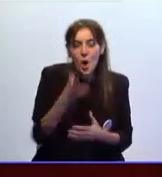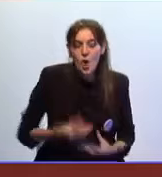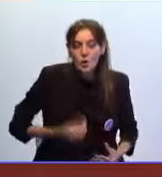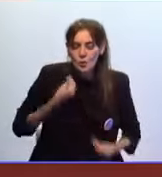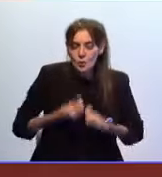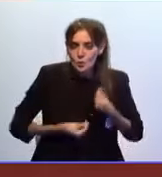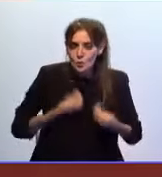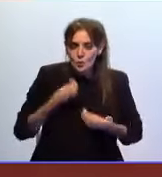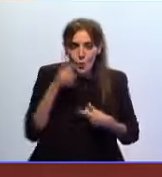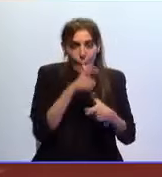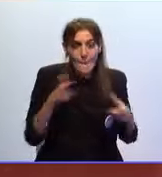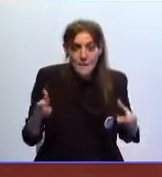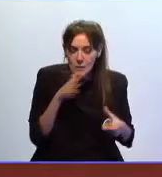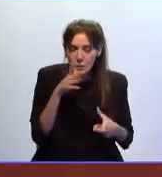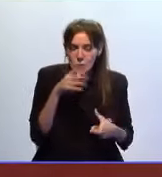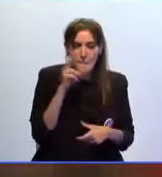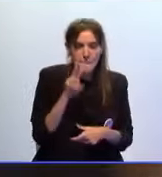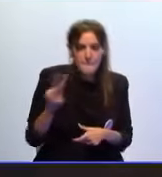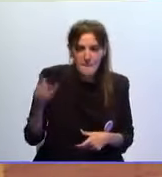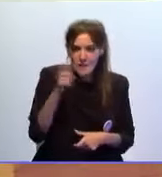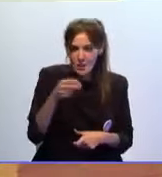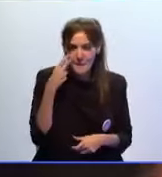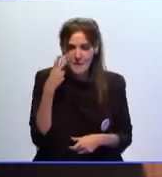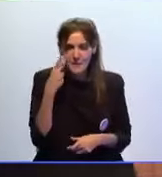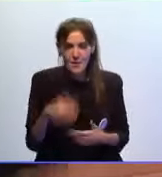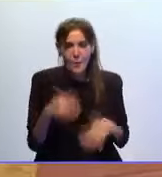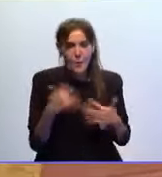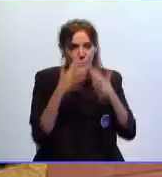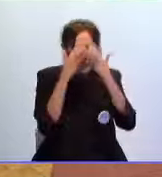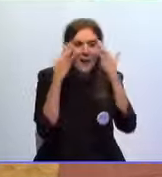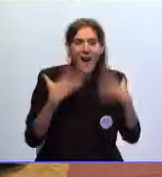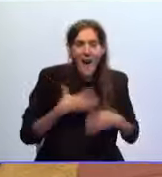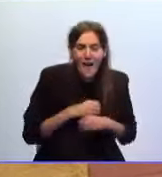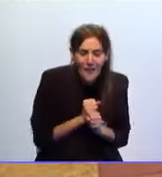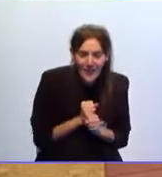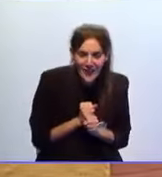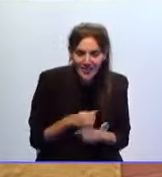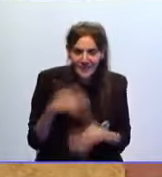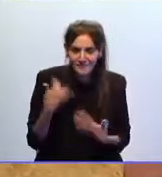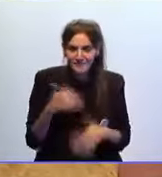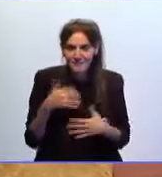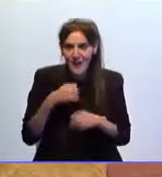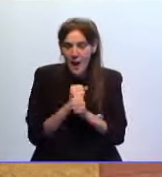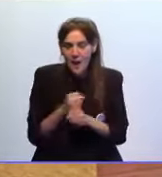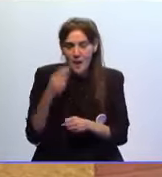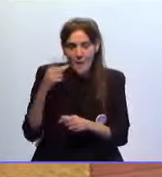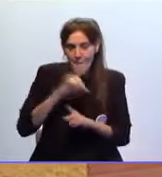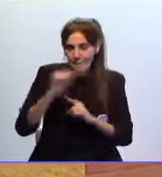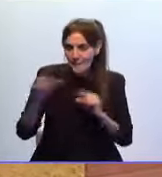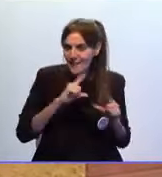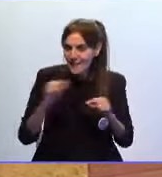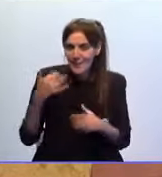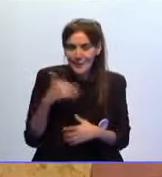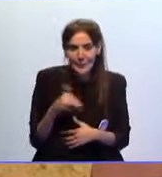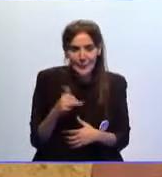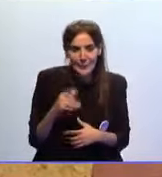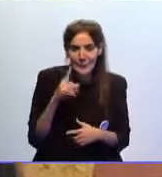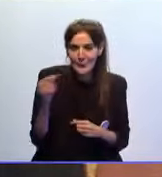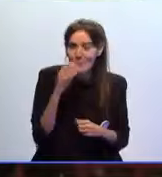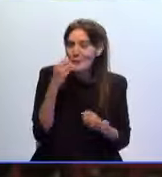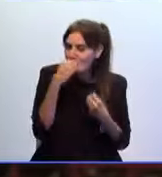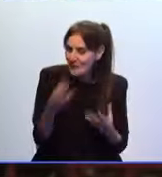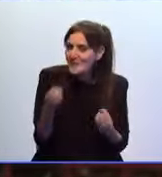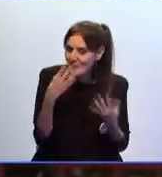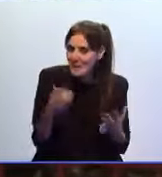dejado huella en los visitantes y así lo cuentan agobiada no paró de perseguirme por dios pero